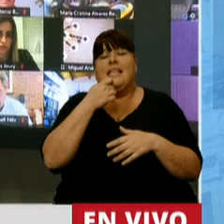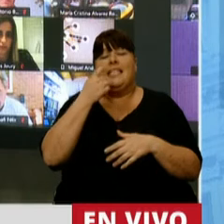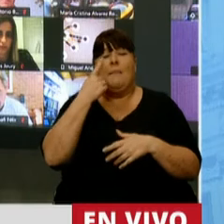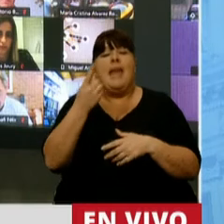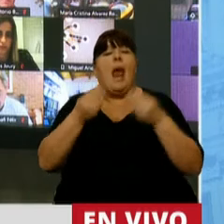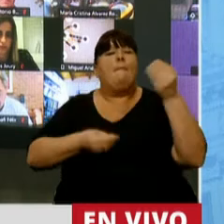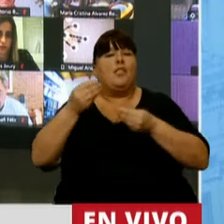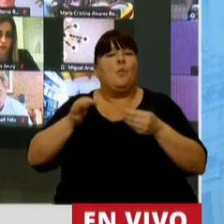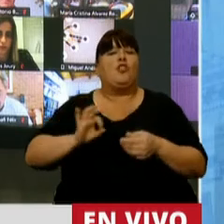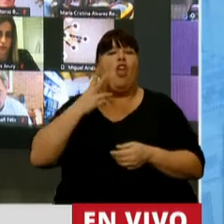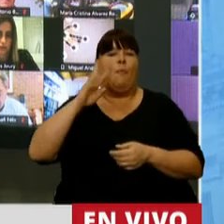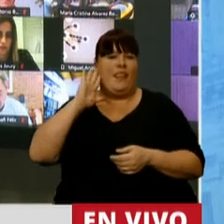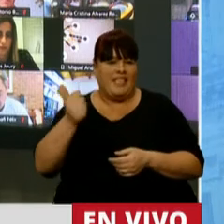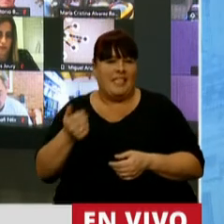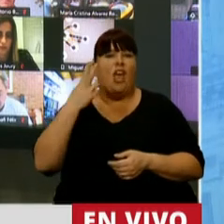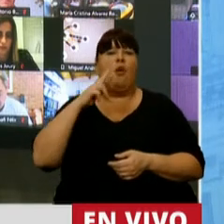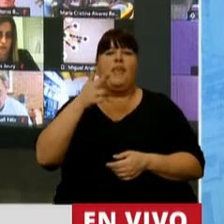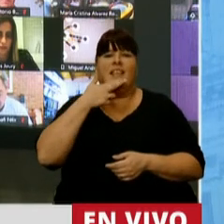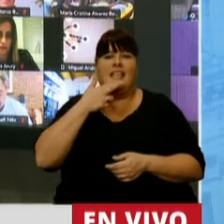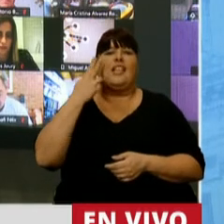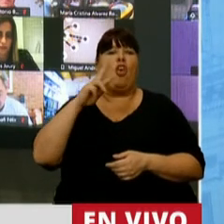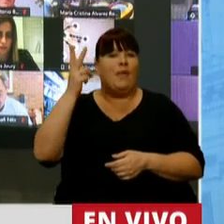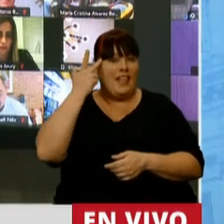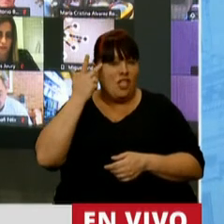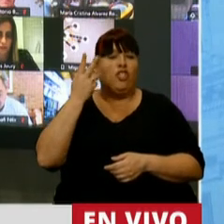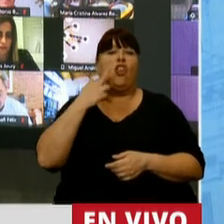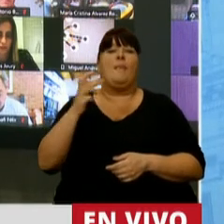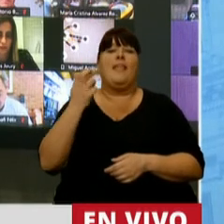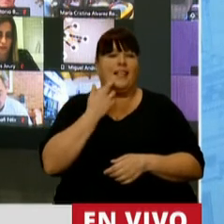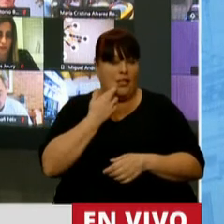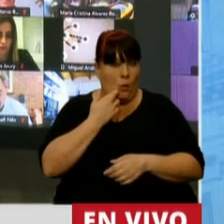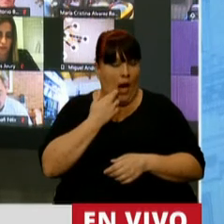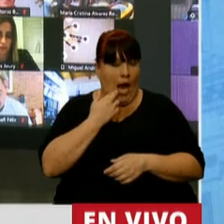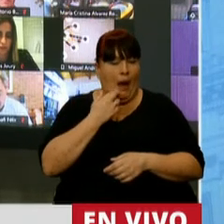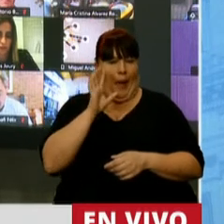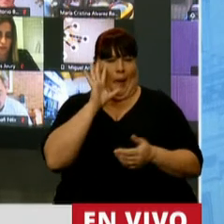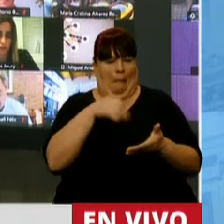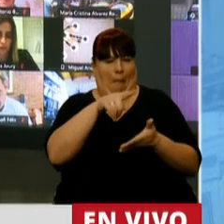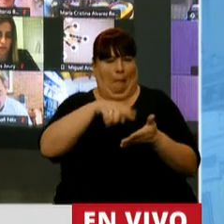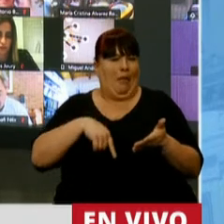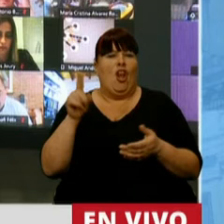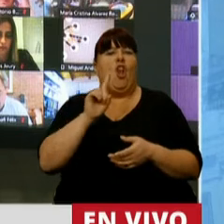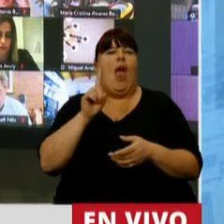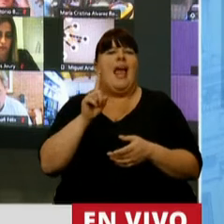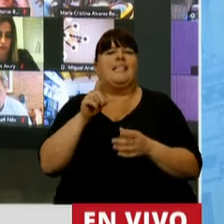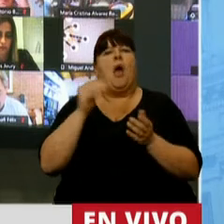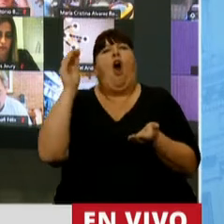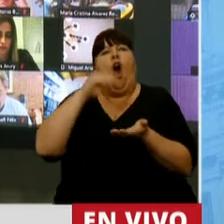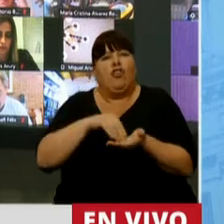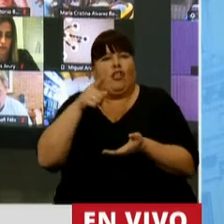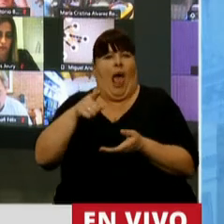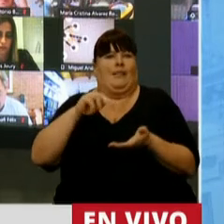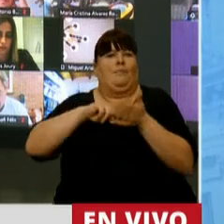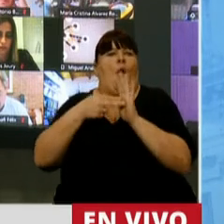ver los presupuestos 2016, 2017, 2018 y 2019, nos vamos a dar cuenta que no se trata de un capítulo más